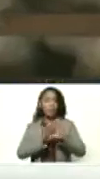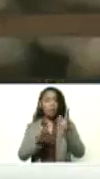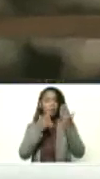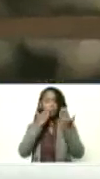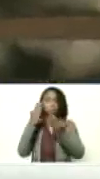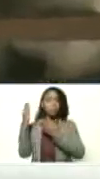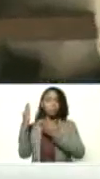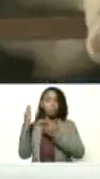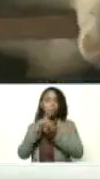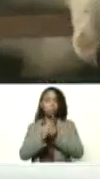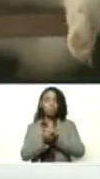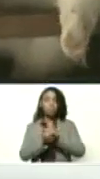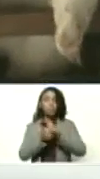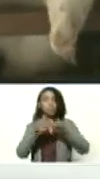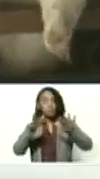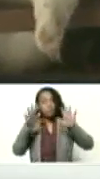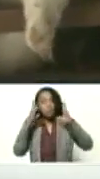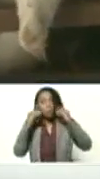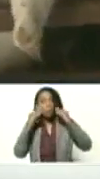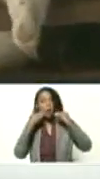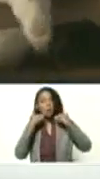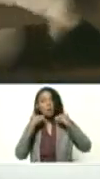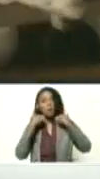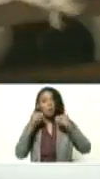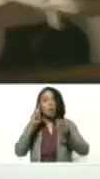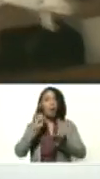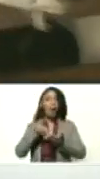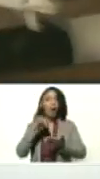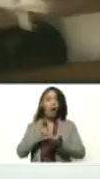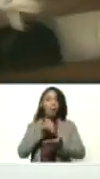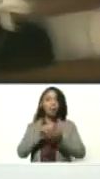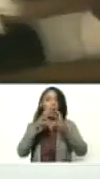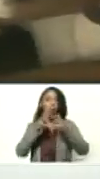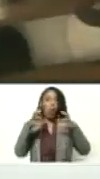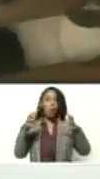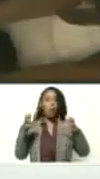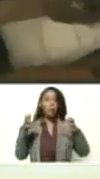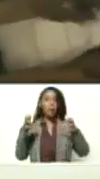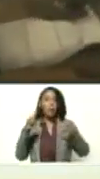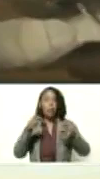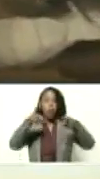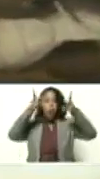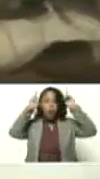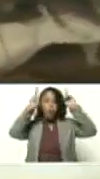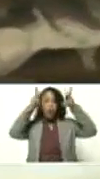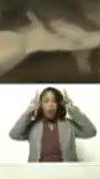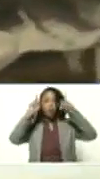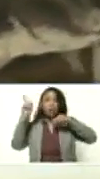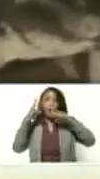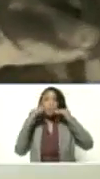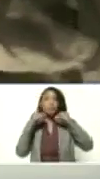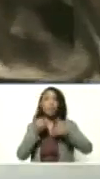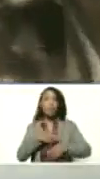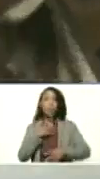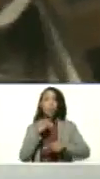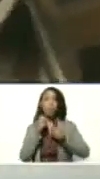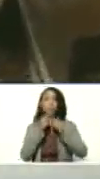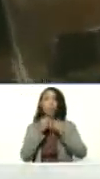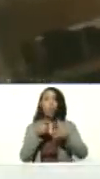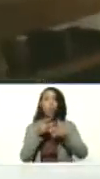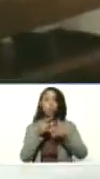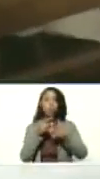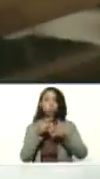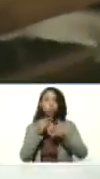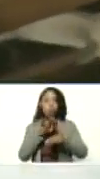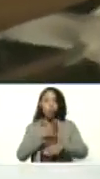efecto. Sin embargo, la experiencia de las cabras, de las ovejas, de los conejos, son experiencias que también podemos reproducir en